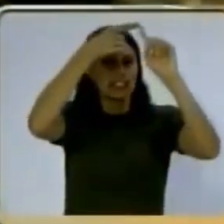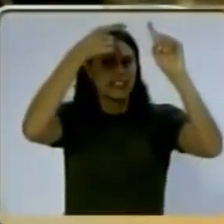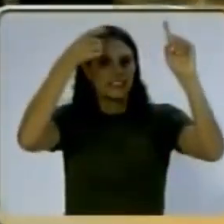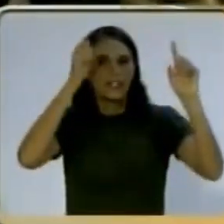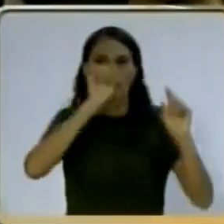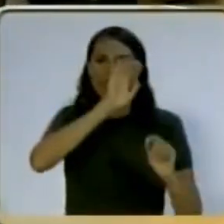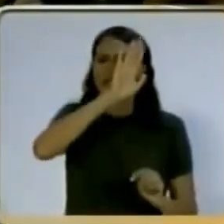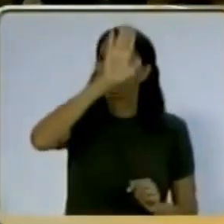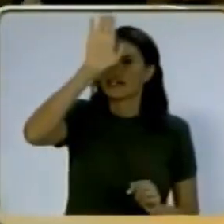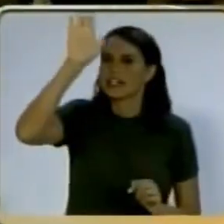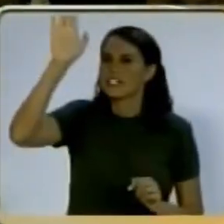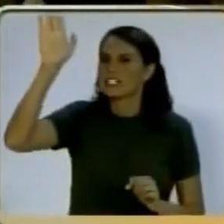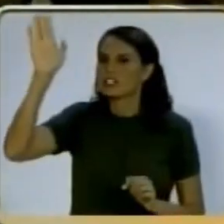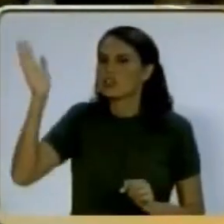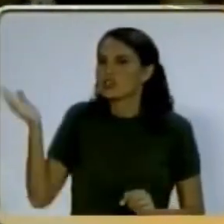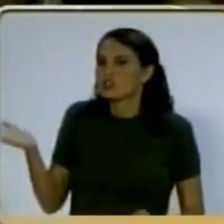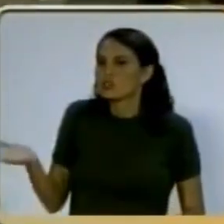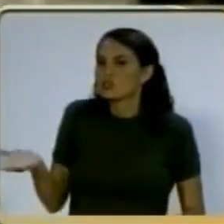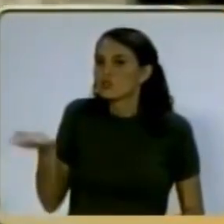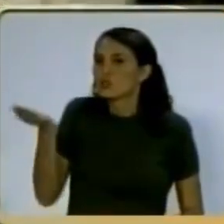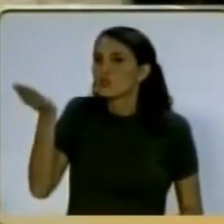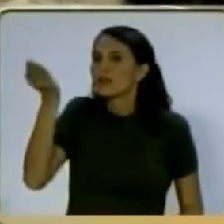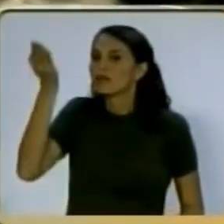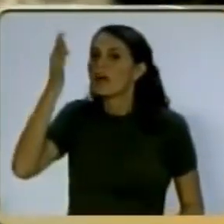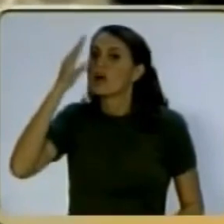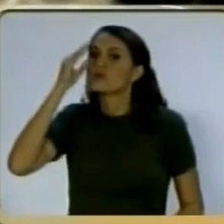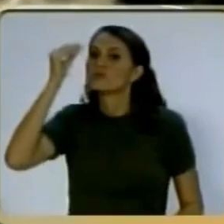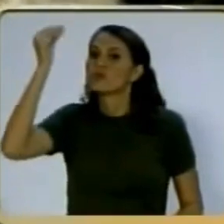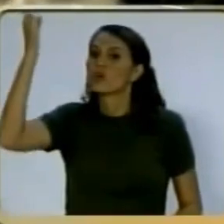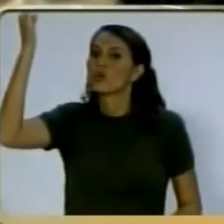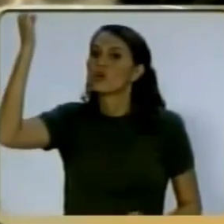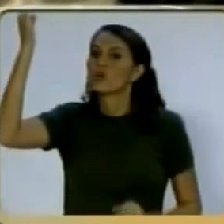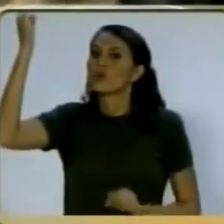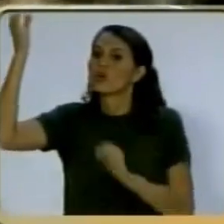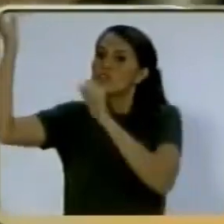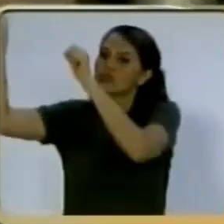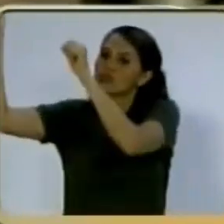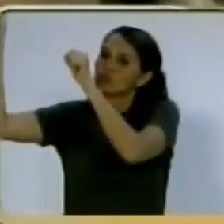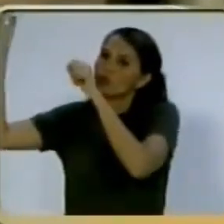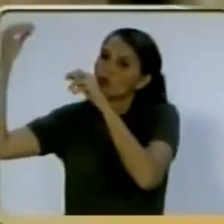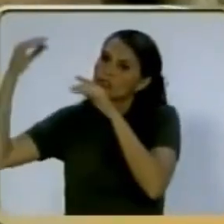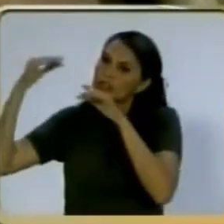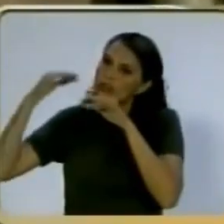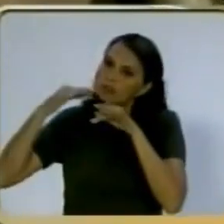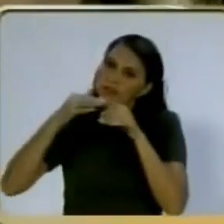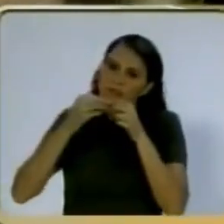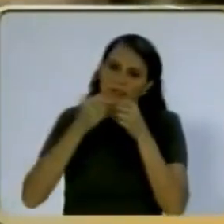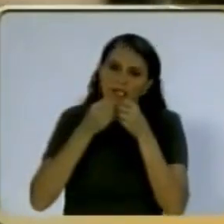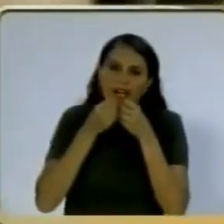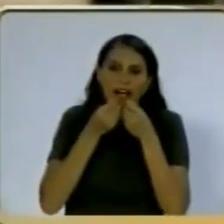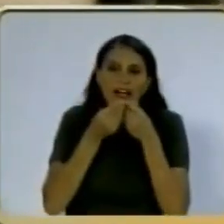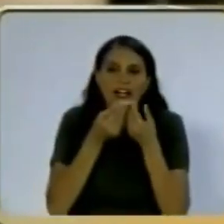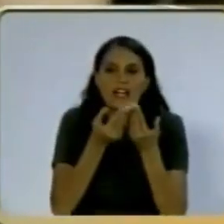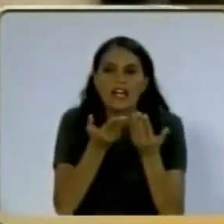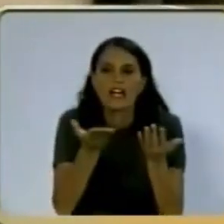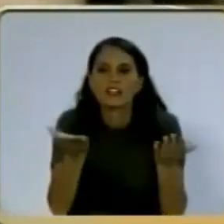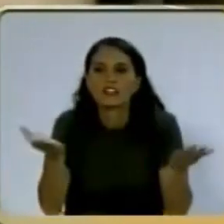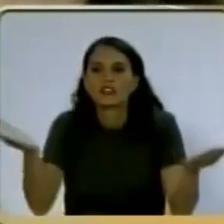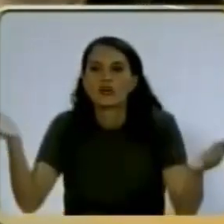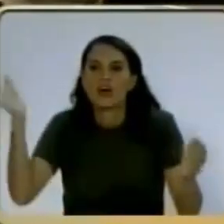y desde el infirio el sufre montó, un sublime